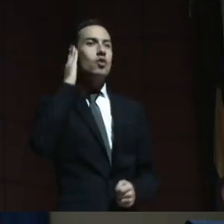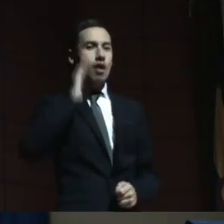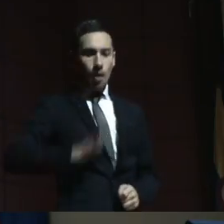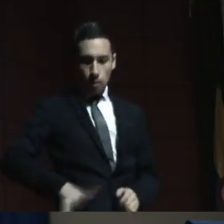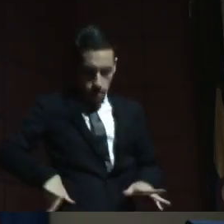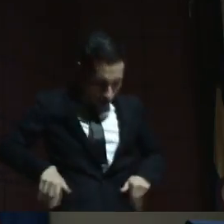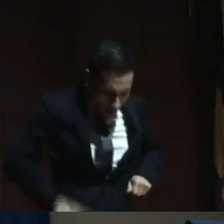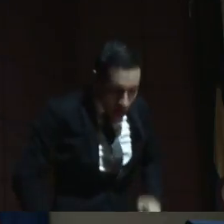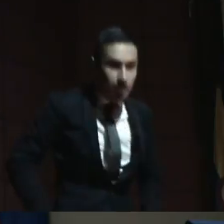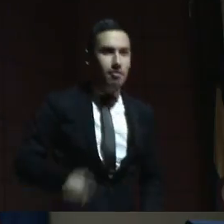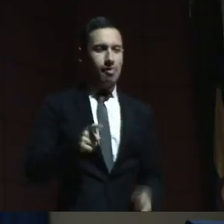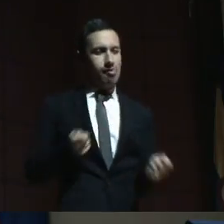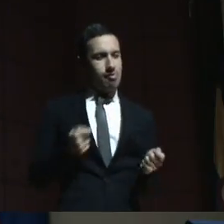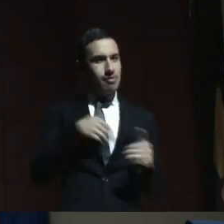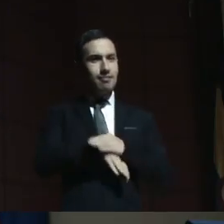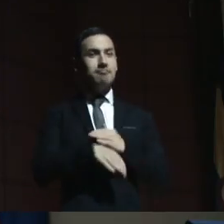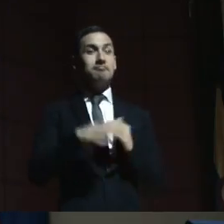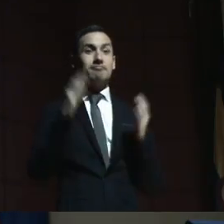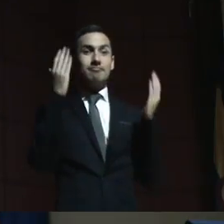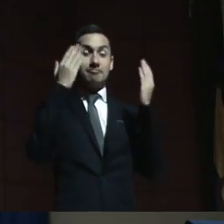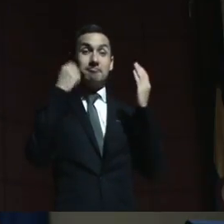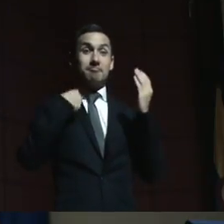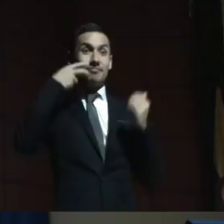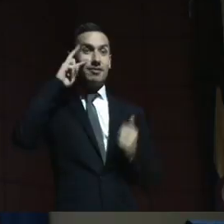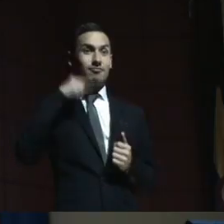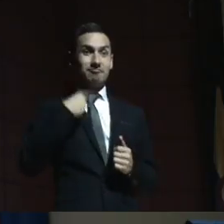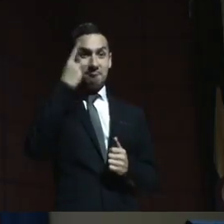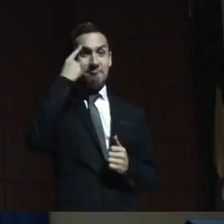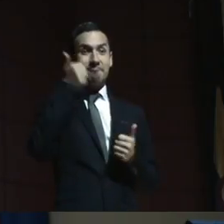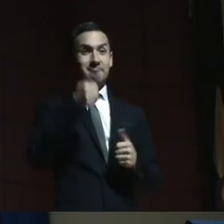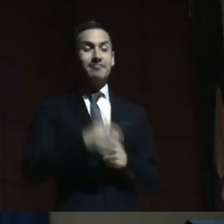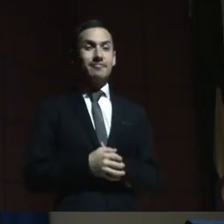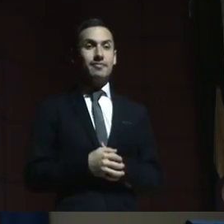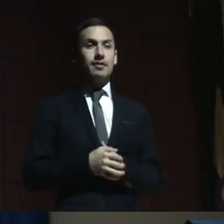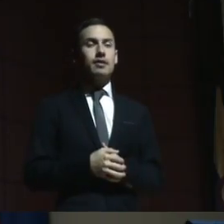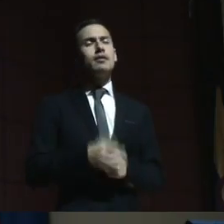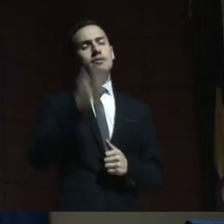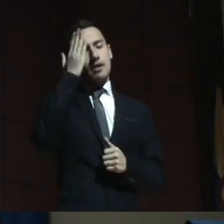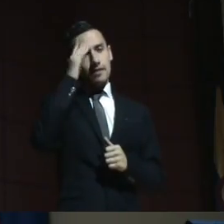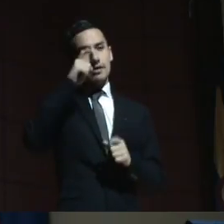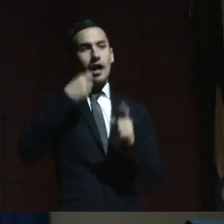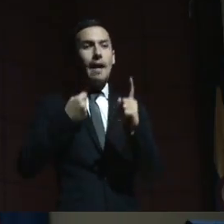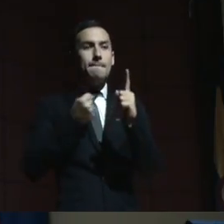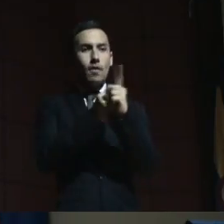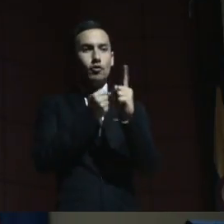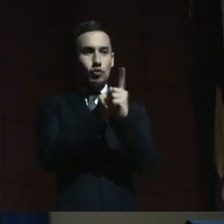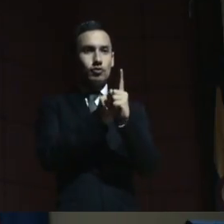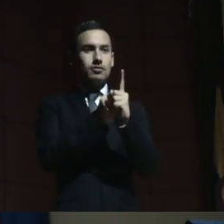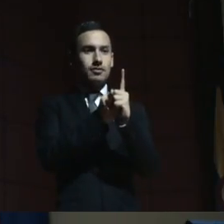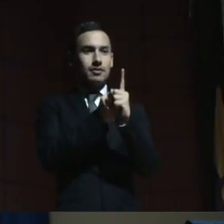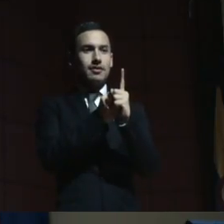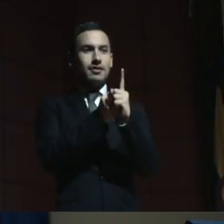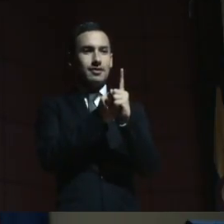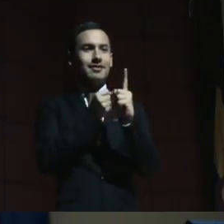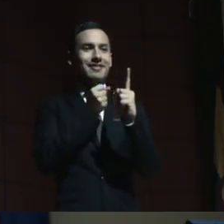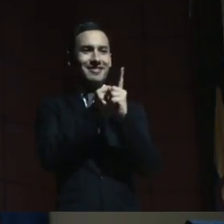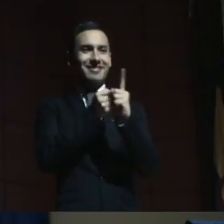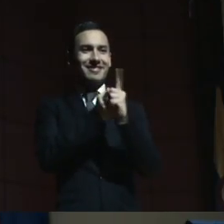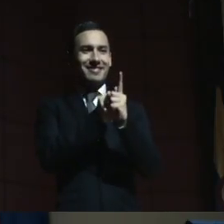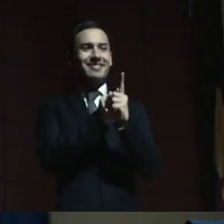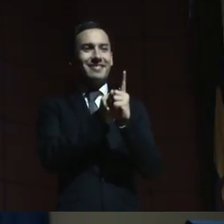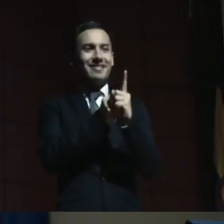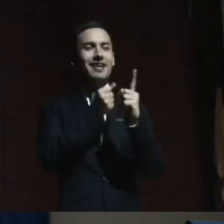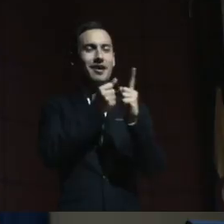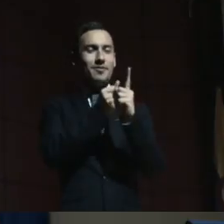Transmilenio. También, requiere apoyos, por supuesto, y como dice el video, quienes mejor le están dando el